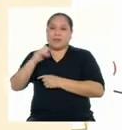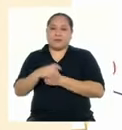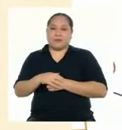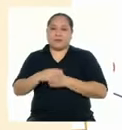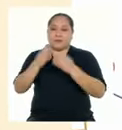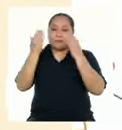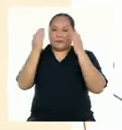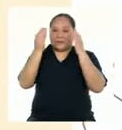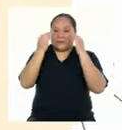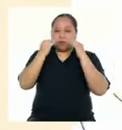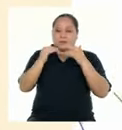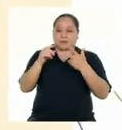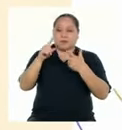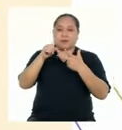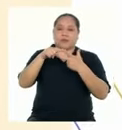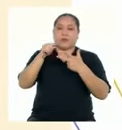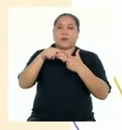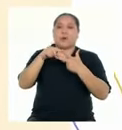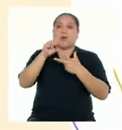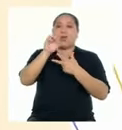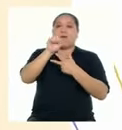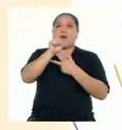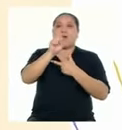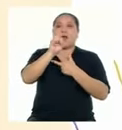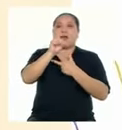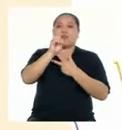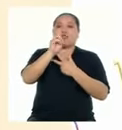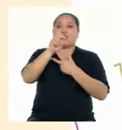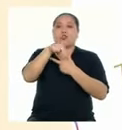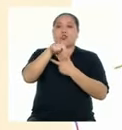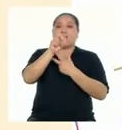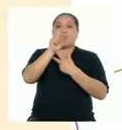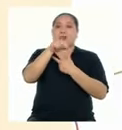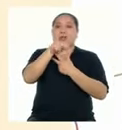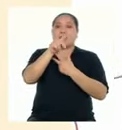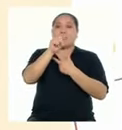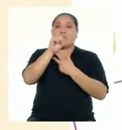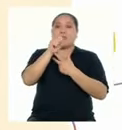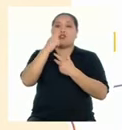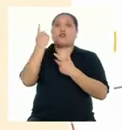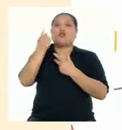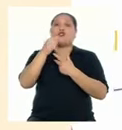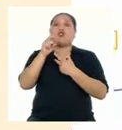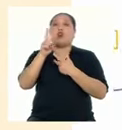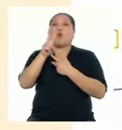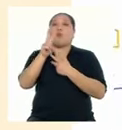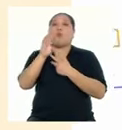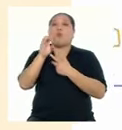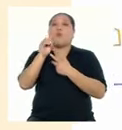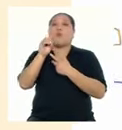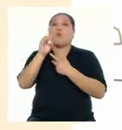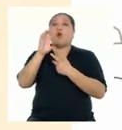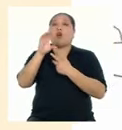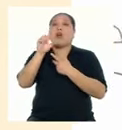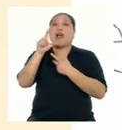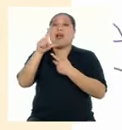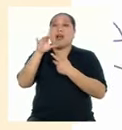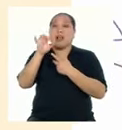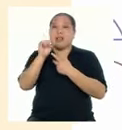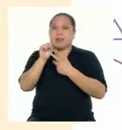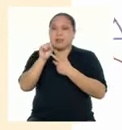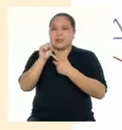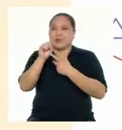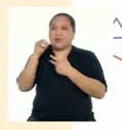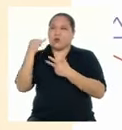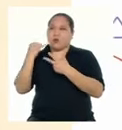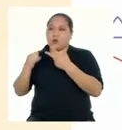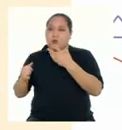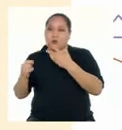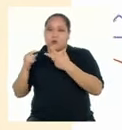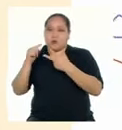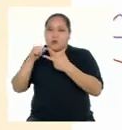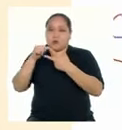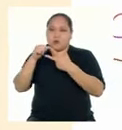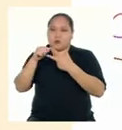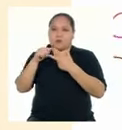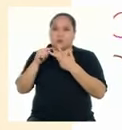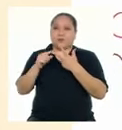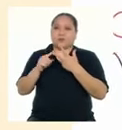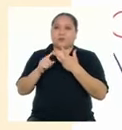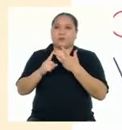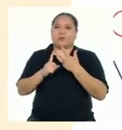asonante Tan solo riman los sonidos vocálicos a partir de la última vocal tónica de los versos